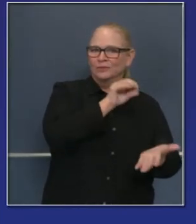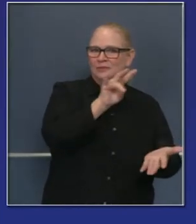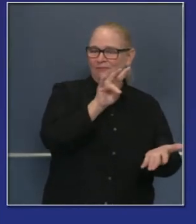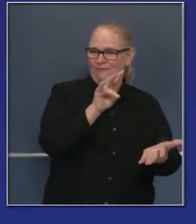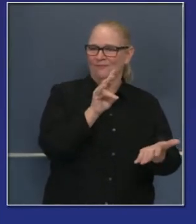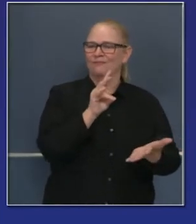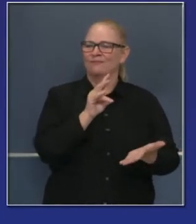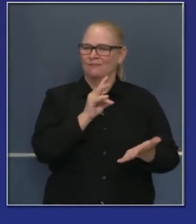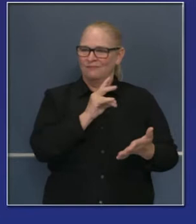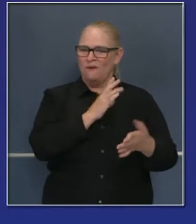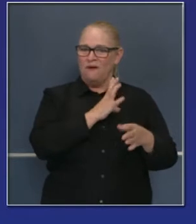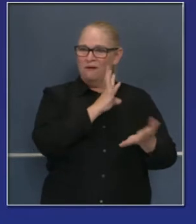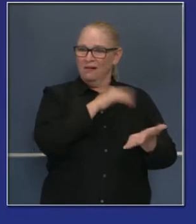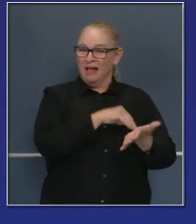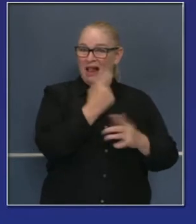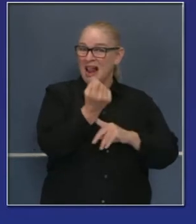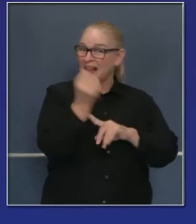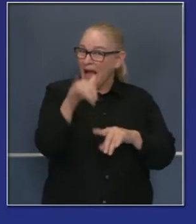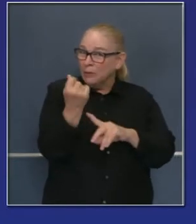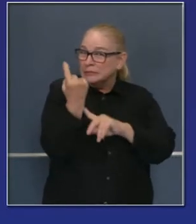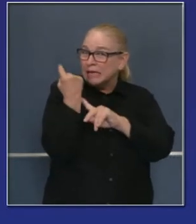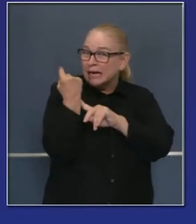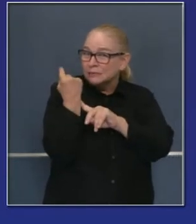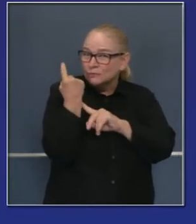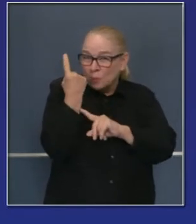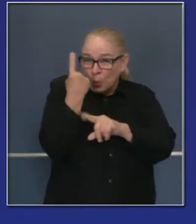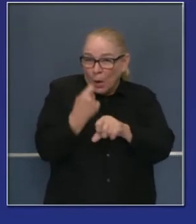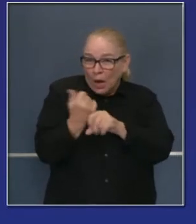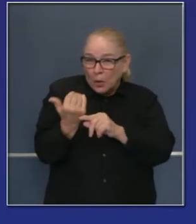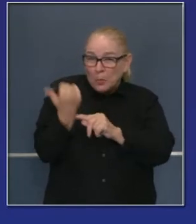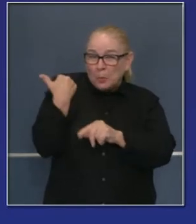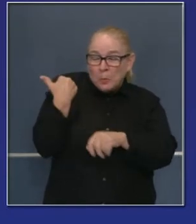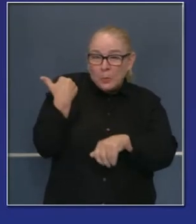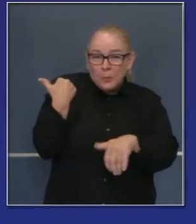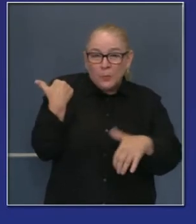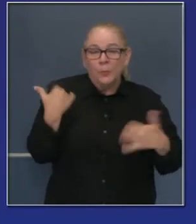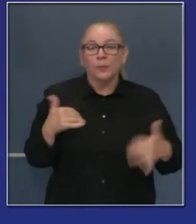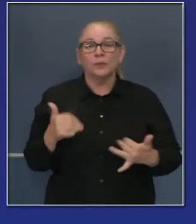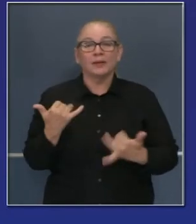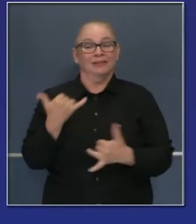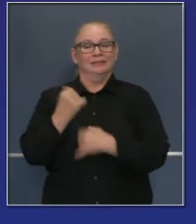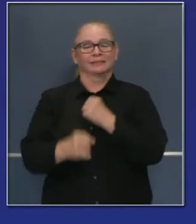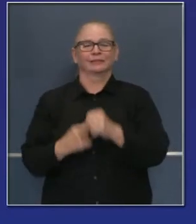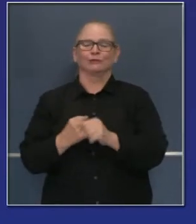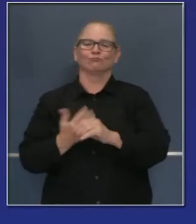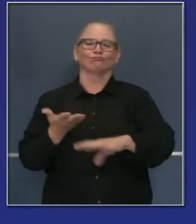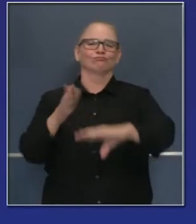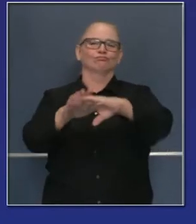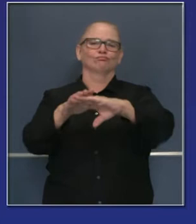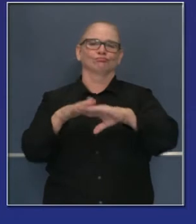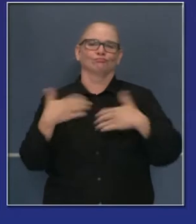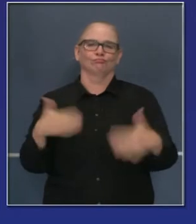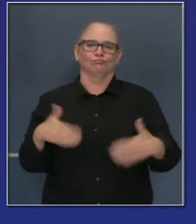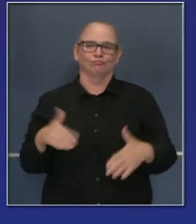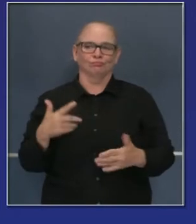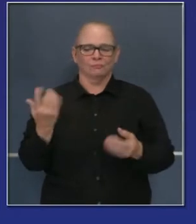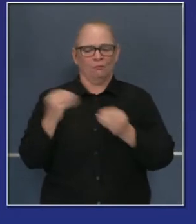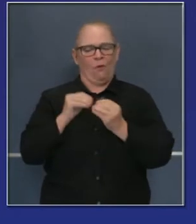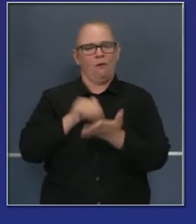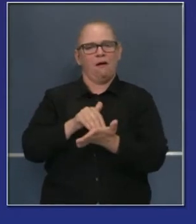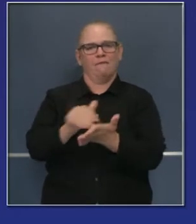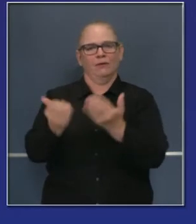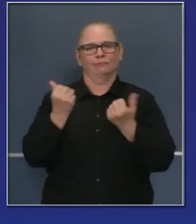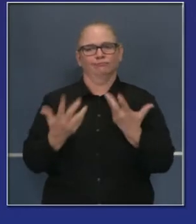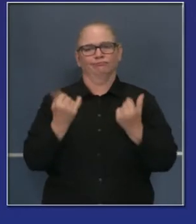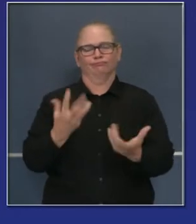Habíamos luchado contra 4,000 incendios el año pasado. De modo que esta temporada de incendios ha sido muy activa. Y no